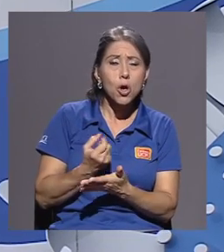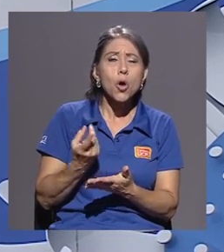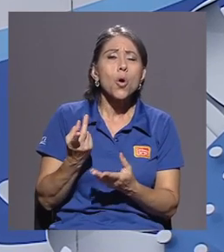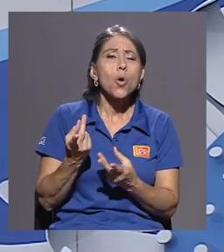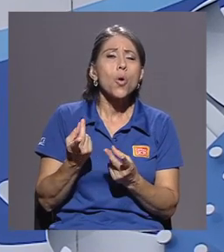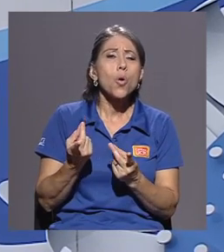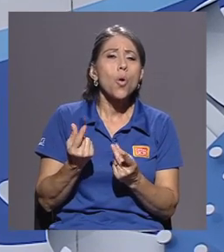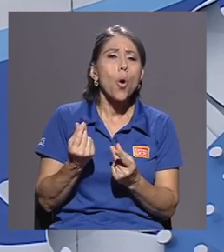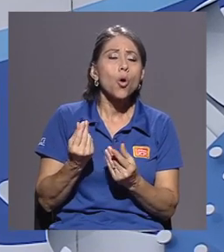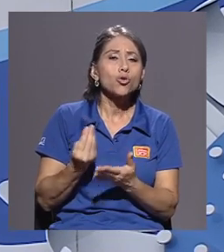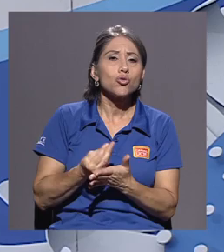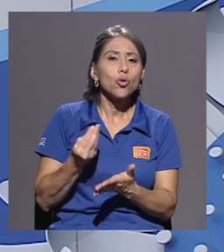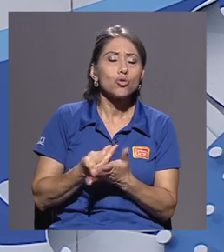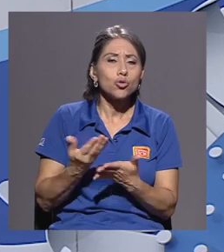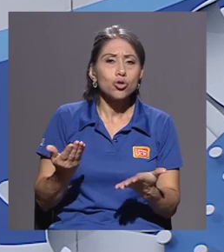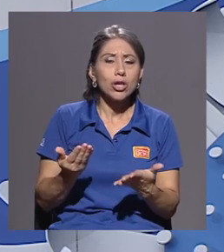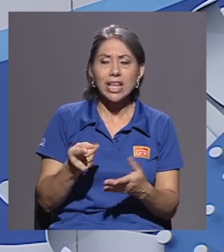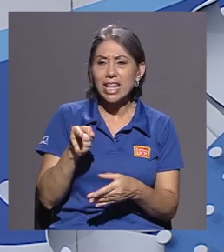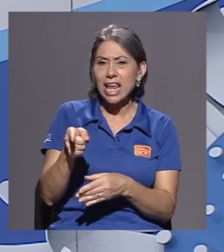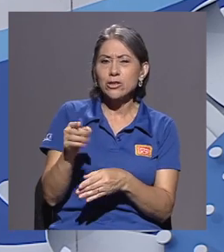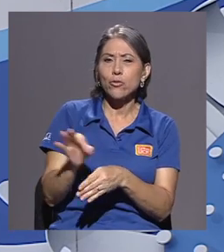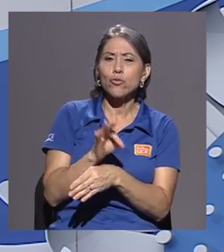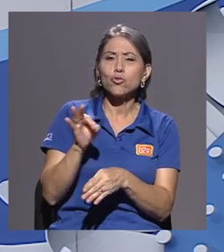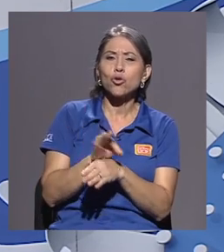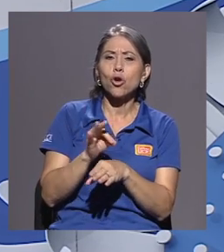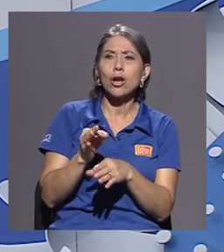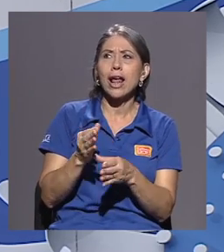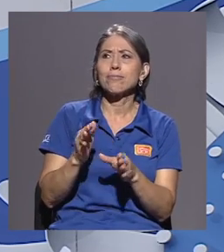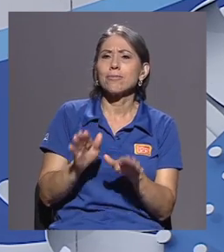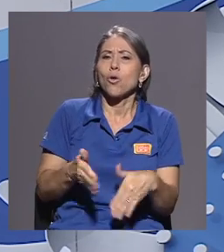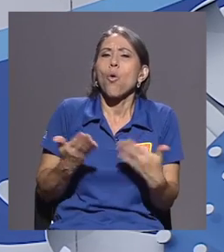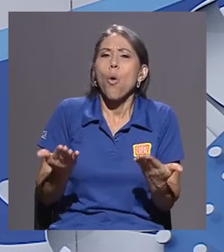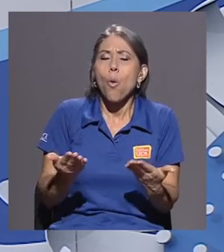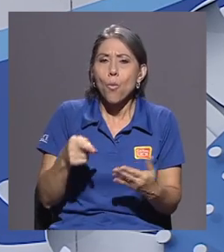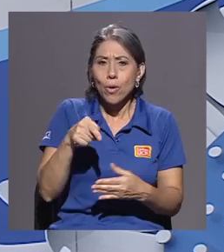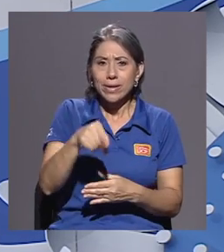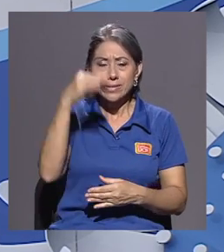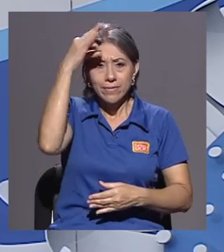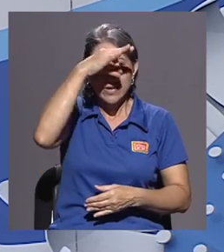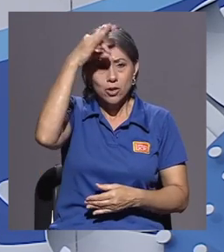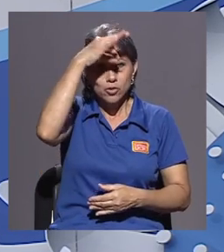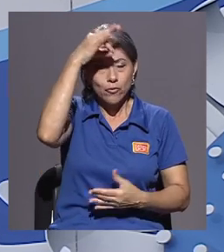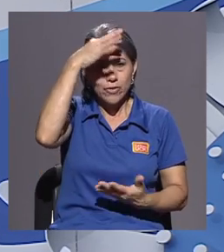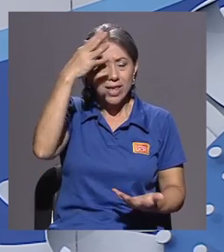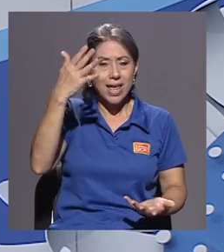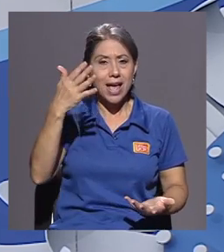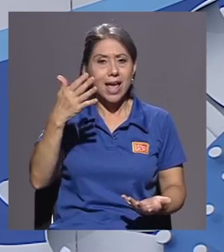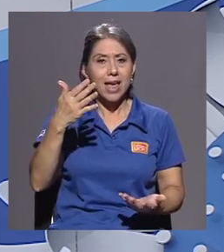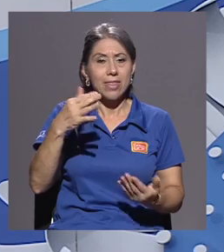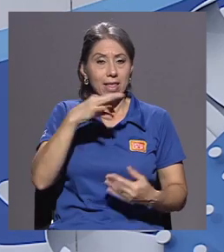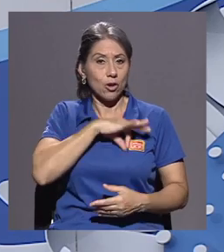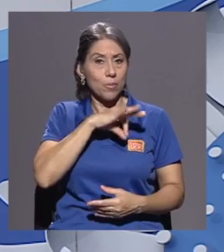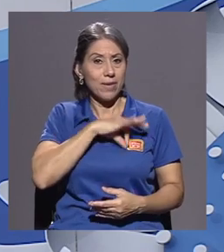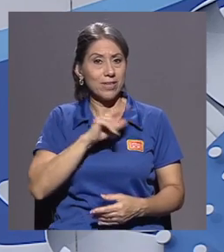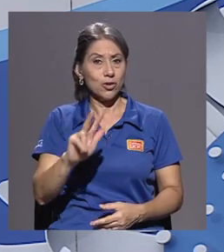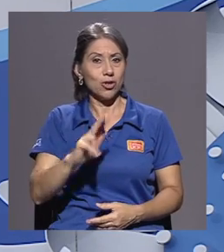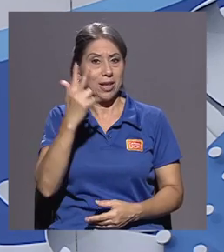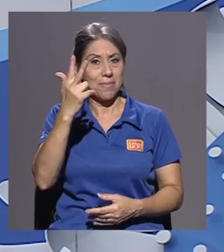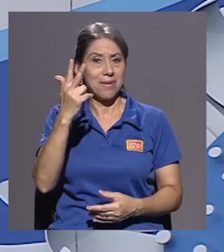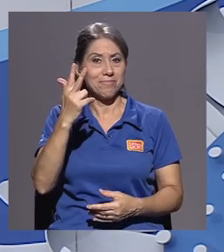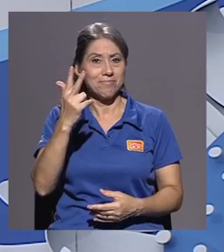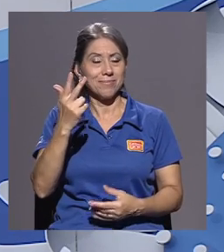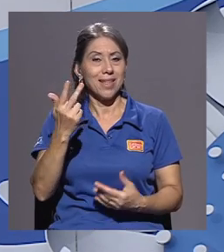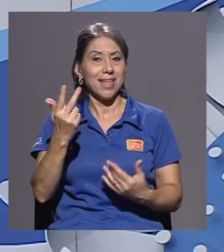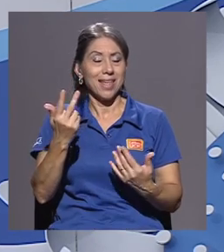costos? ¿Y cómo funciona esto en esta filosofía del beneficio triple que